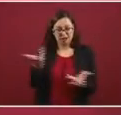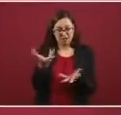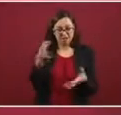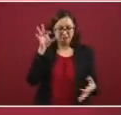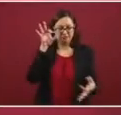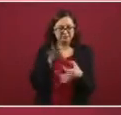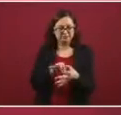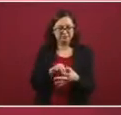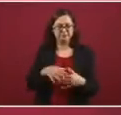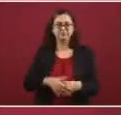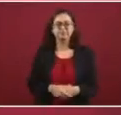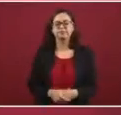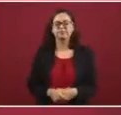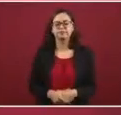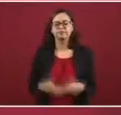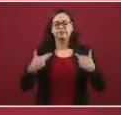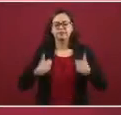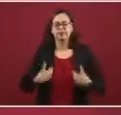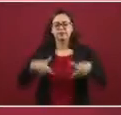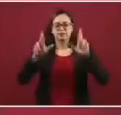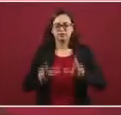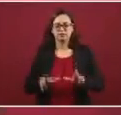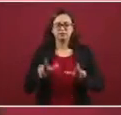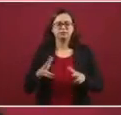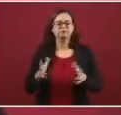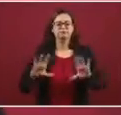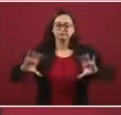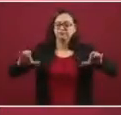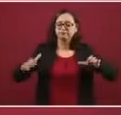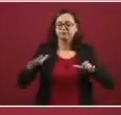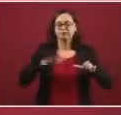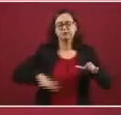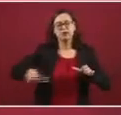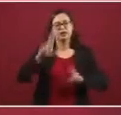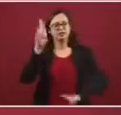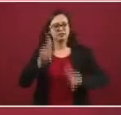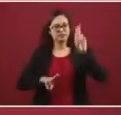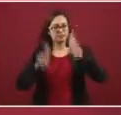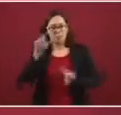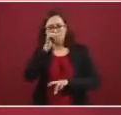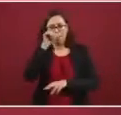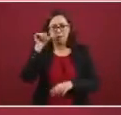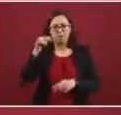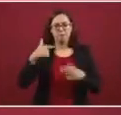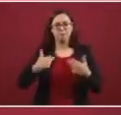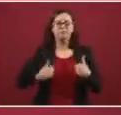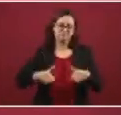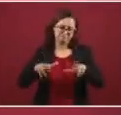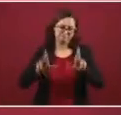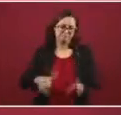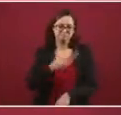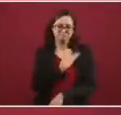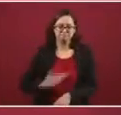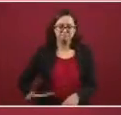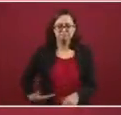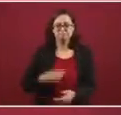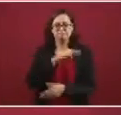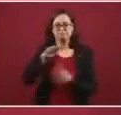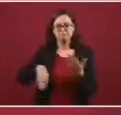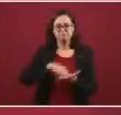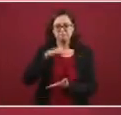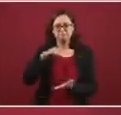A nombre de la comunidad de Naucalpan de Juárez, que me honro en representar como presidenta municipal,